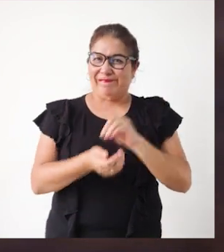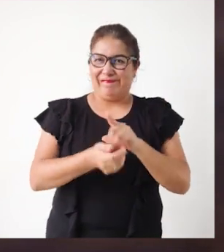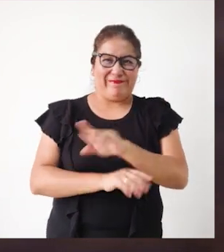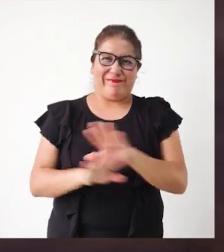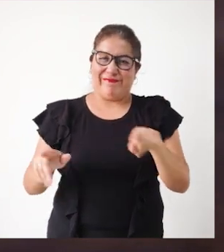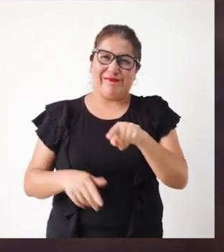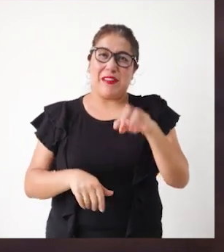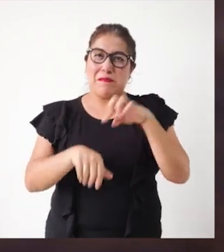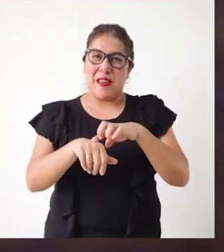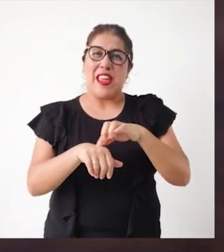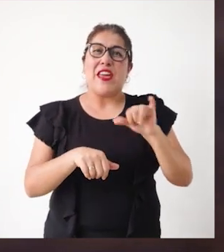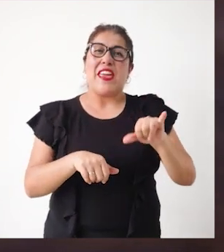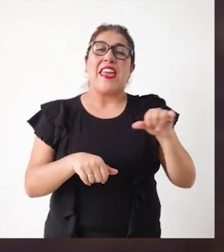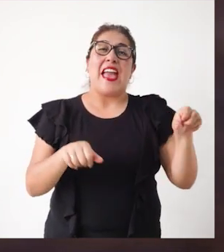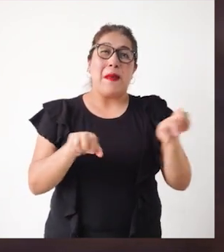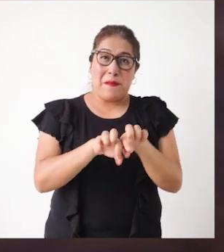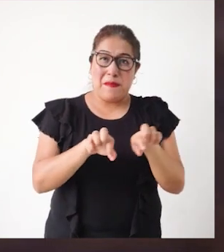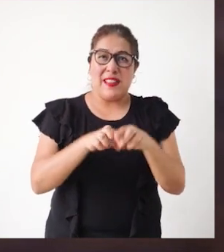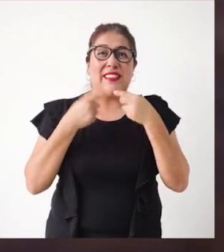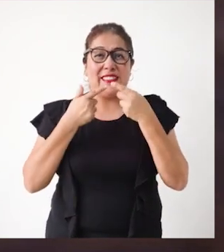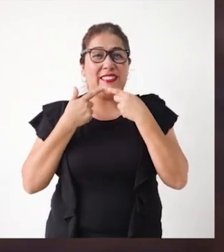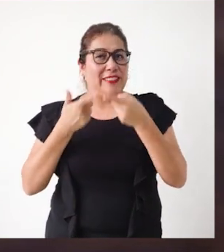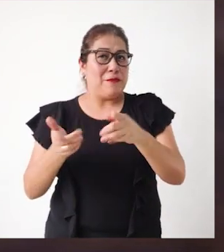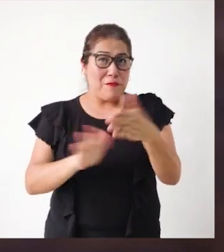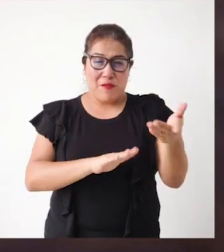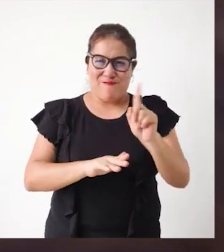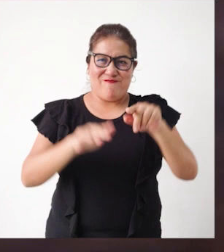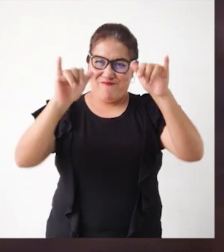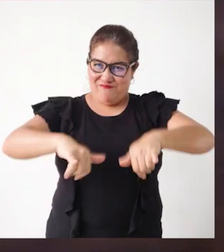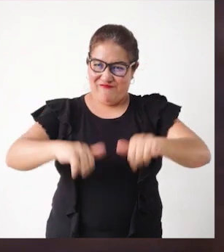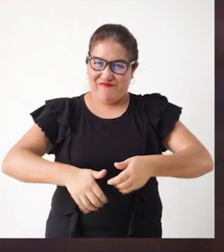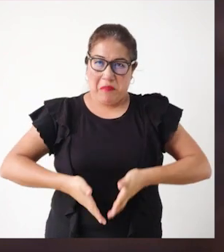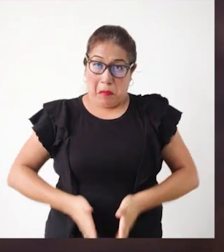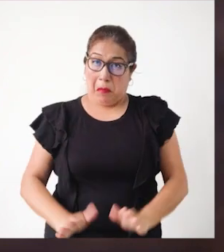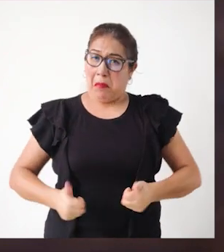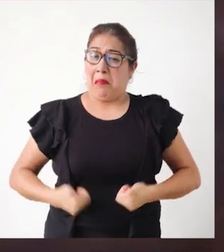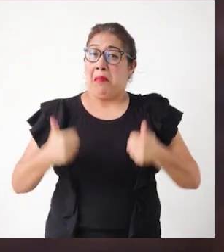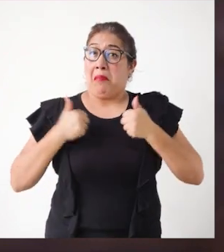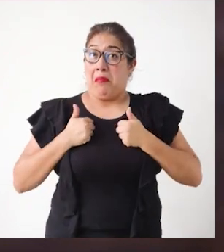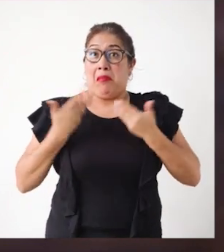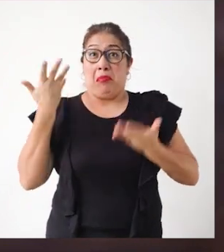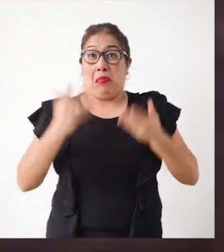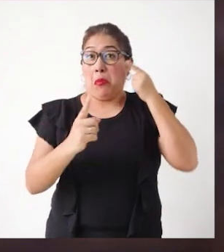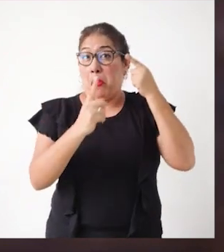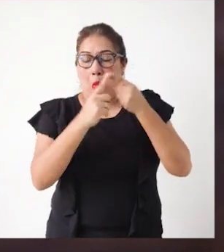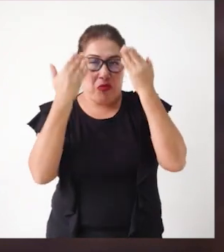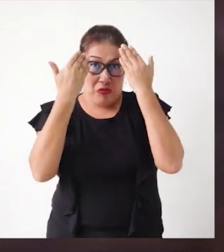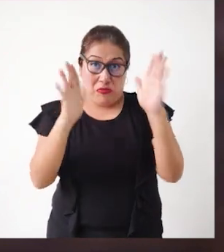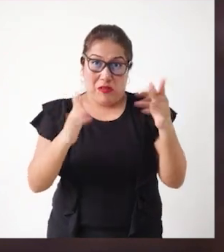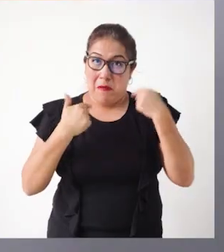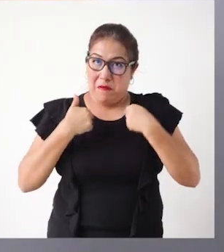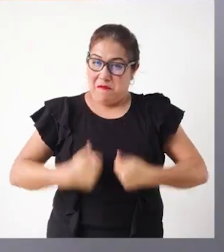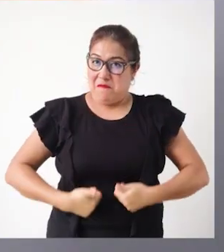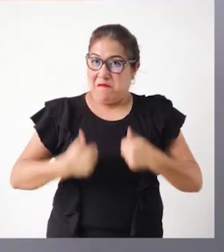San Pedro y San Pablo, y dijeron, no, mejor quédate acá, que acá algo tienes que hacer. ¿Qué misión? No lo sé.